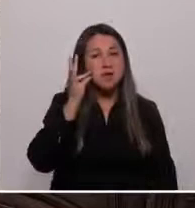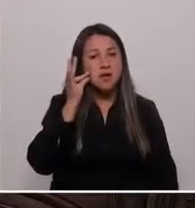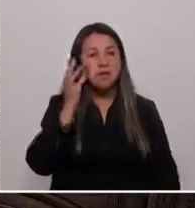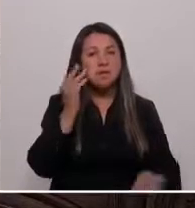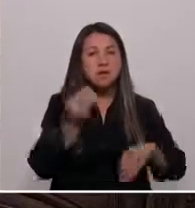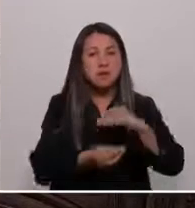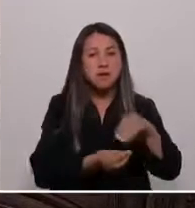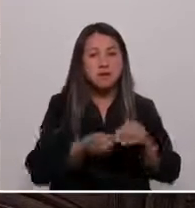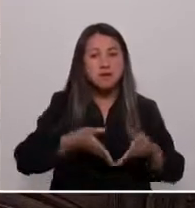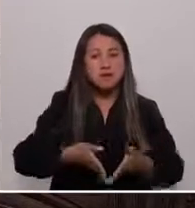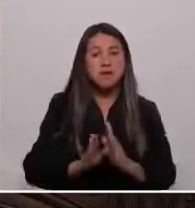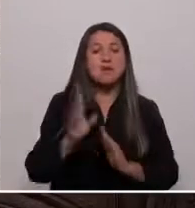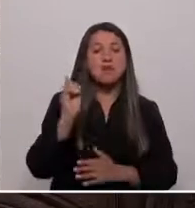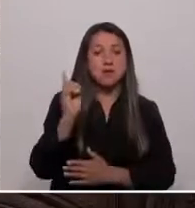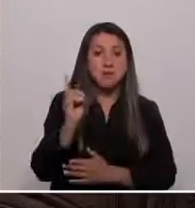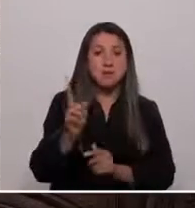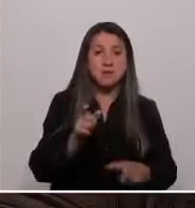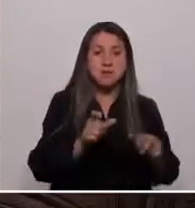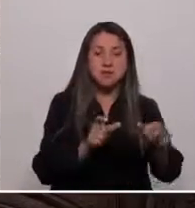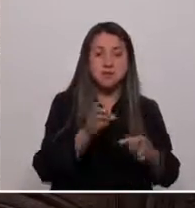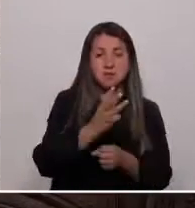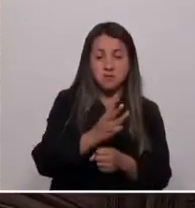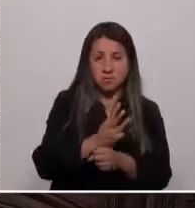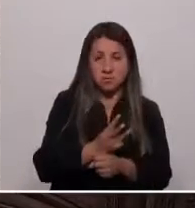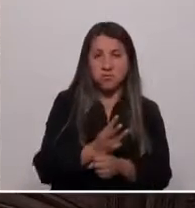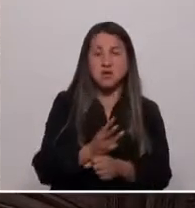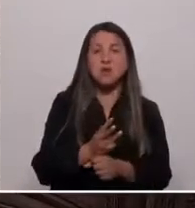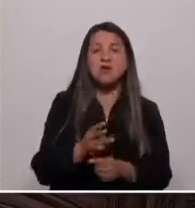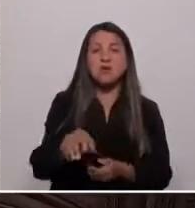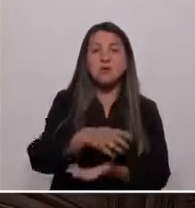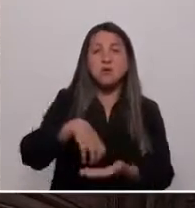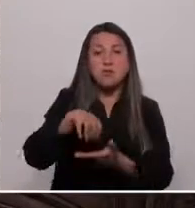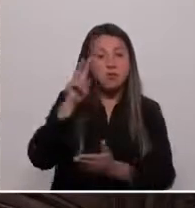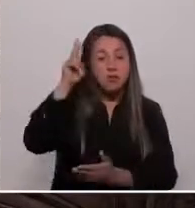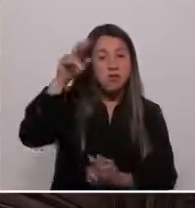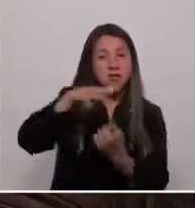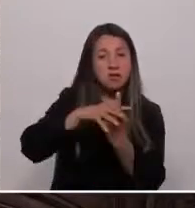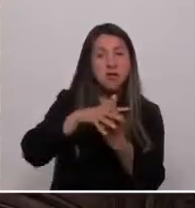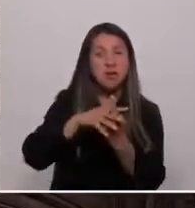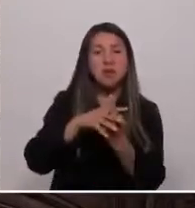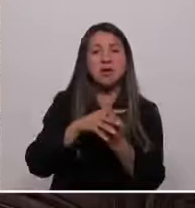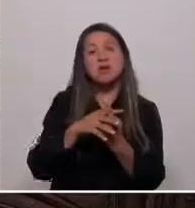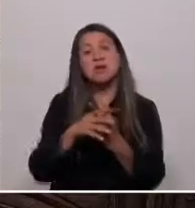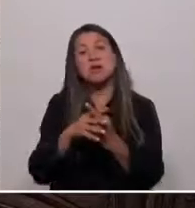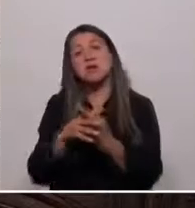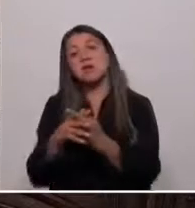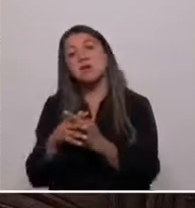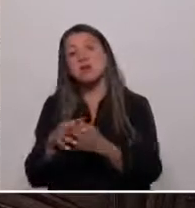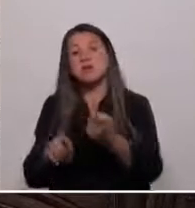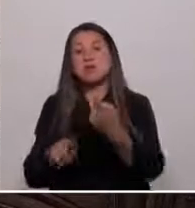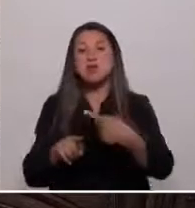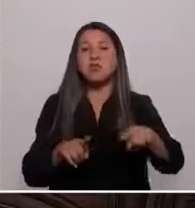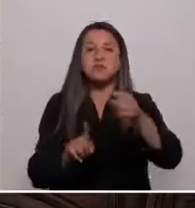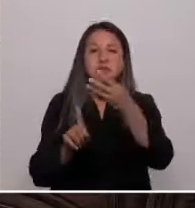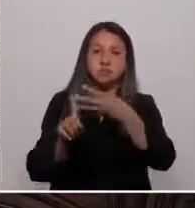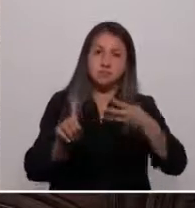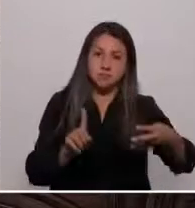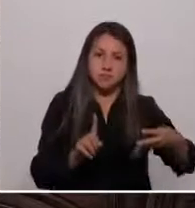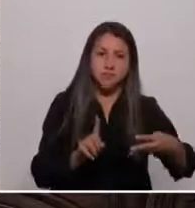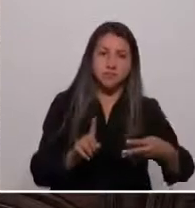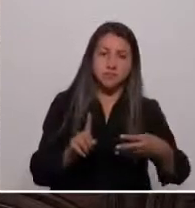discapacitados, personas mayores, pueblos originarios, homosexuales y otras minorías, entre comillas.